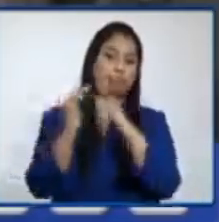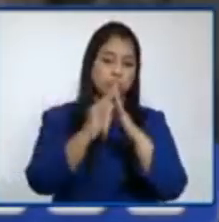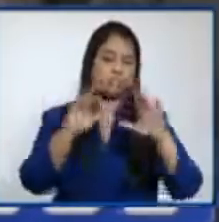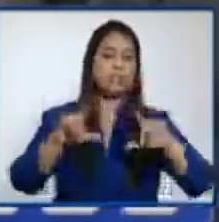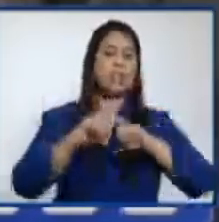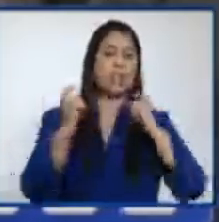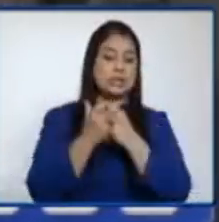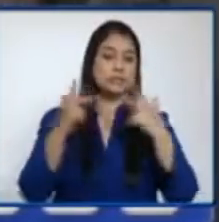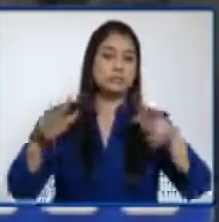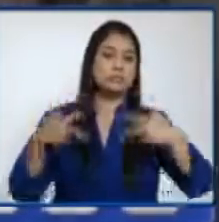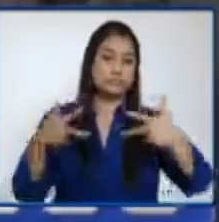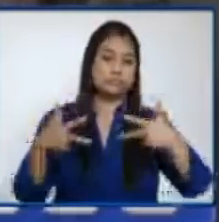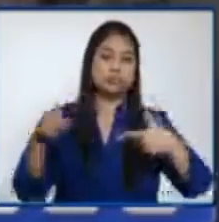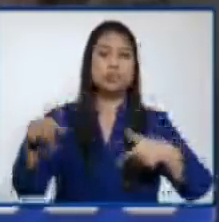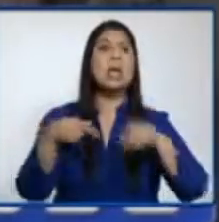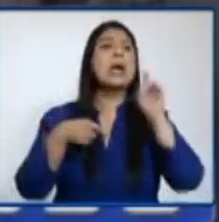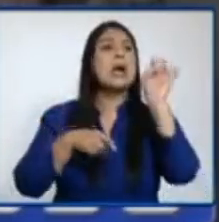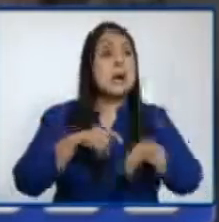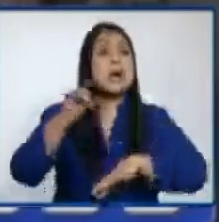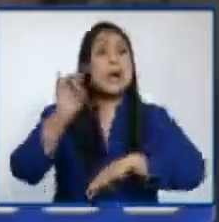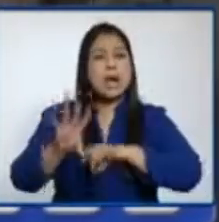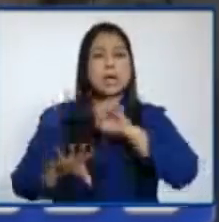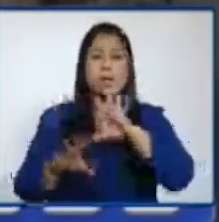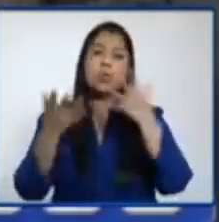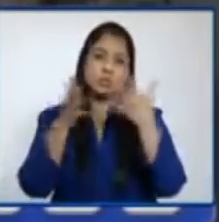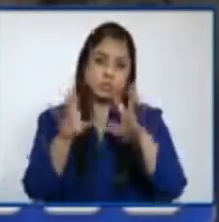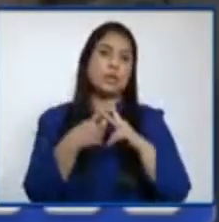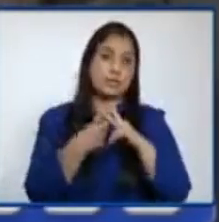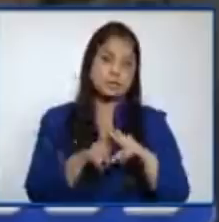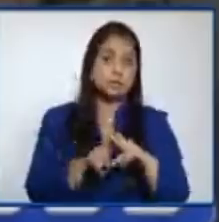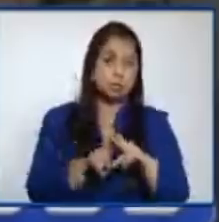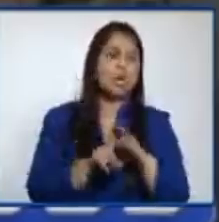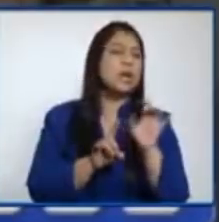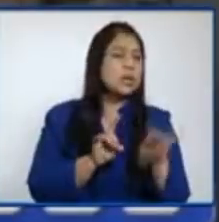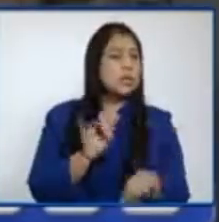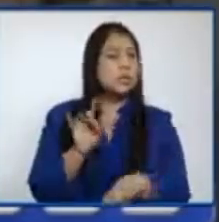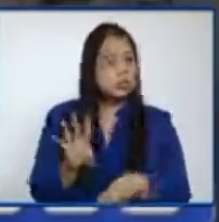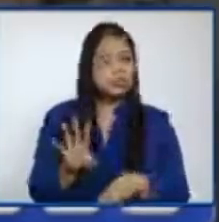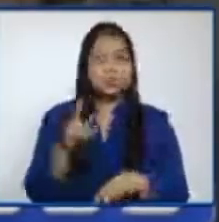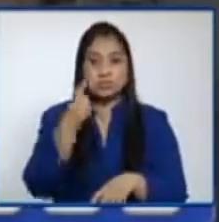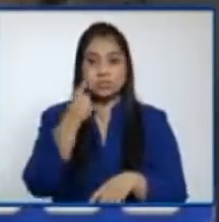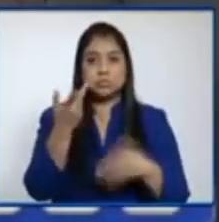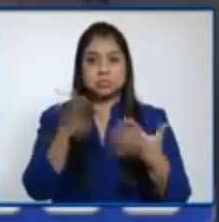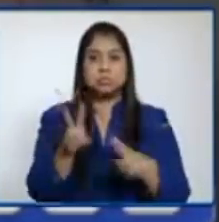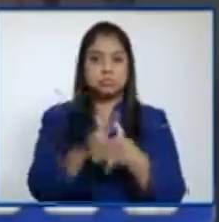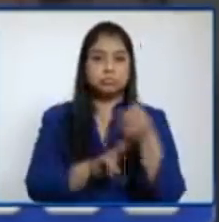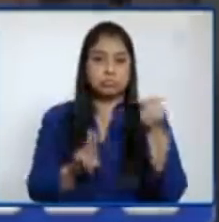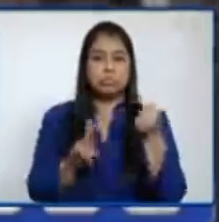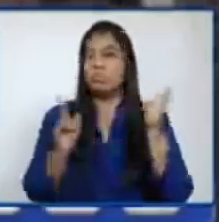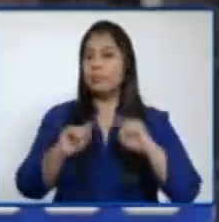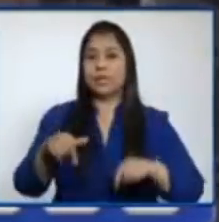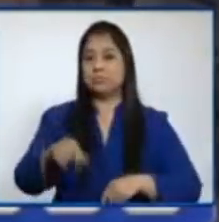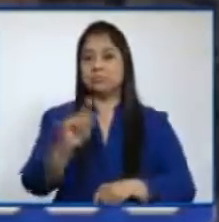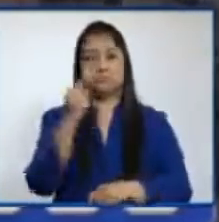clases virtuales y uno que otro han iniciado las clases híbridas, pero no